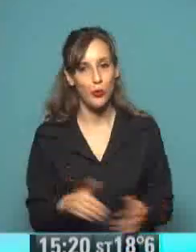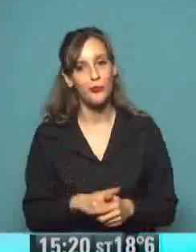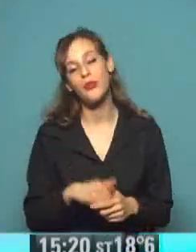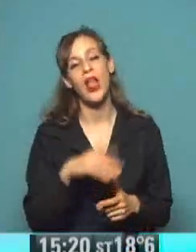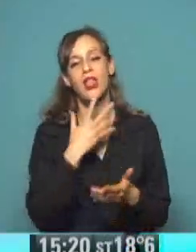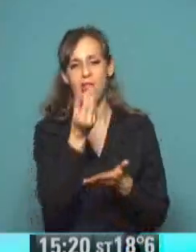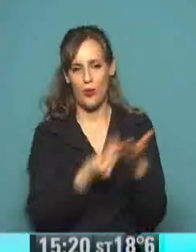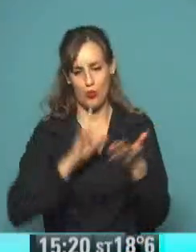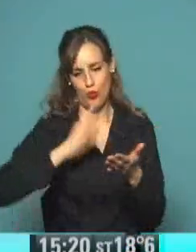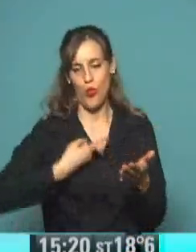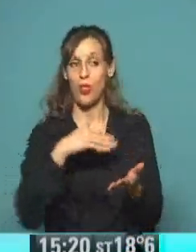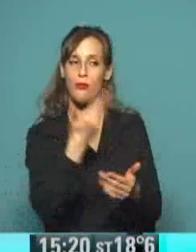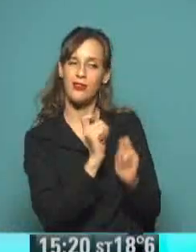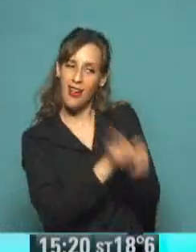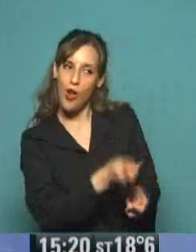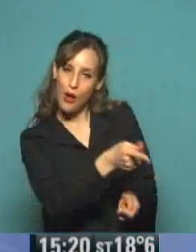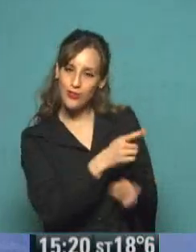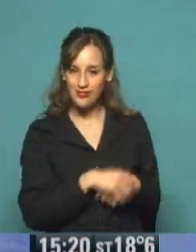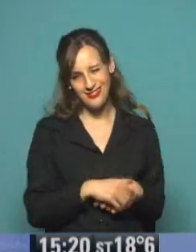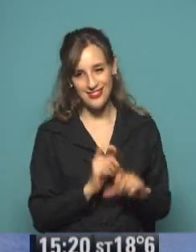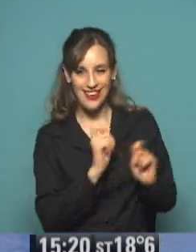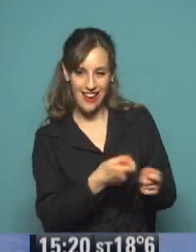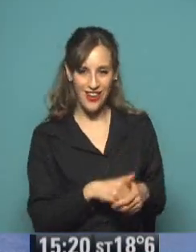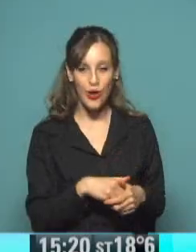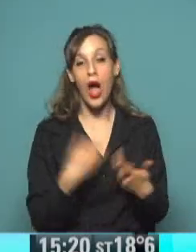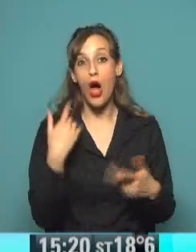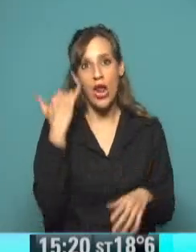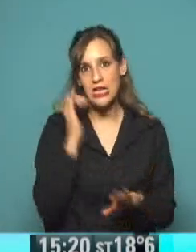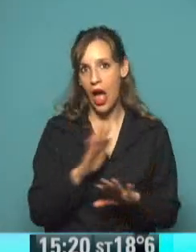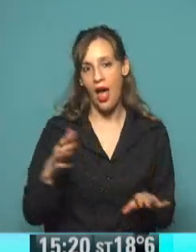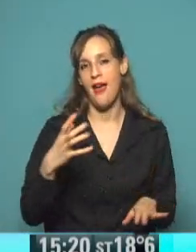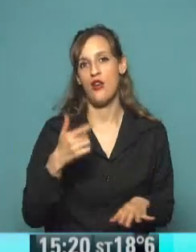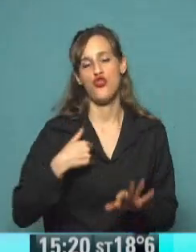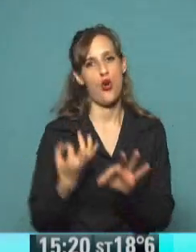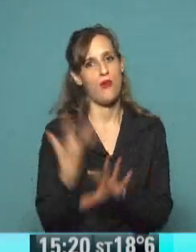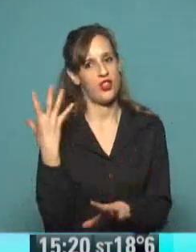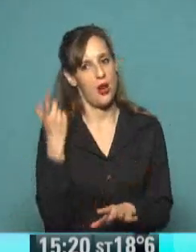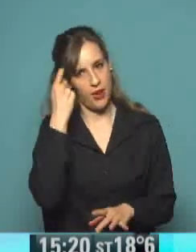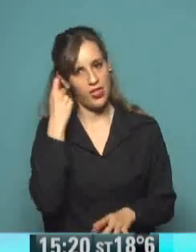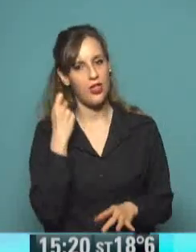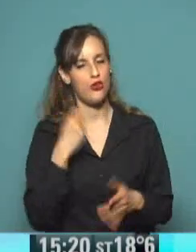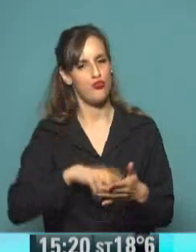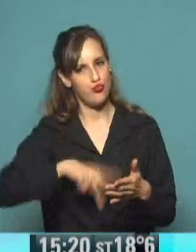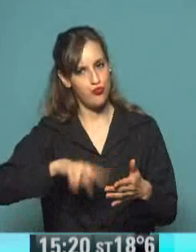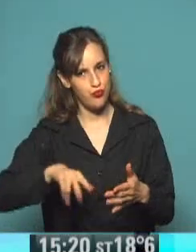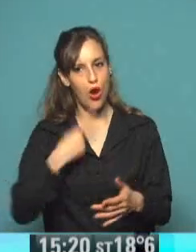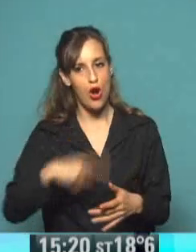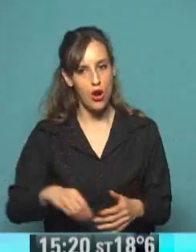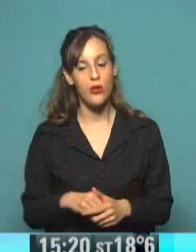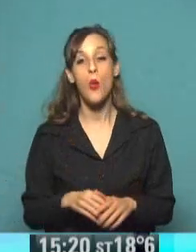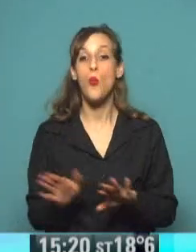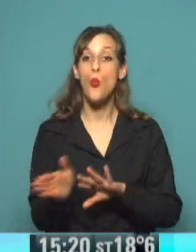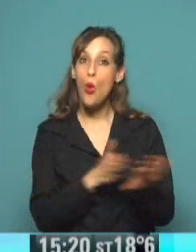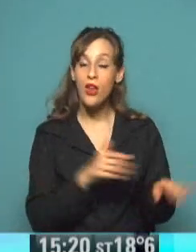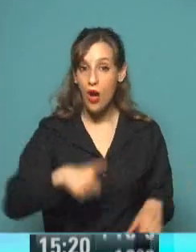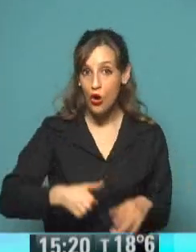te hago. Bueno, gracias. Tan ahora que estamos teniendo clases de plástica estoy aprendiendo a hacer unas cosas bárbaras. Te vas a ir a casa y combinar colores. Bueno, vamos con la